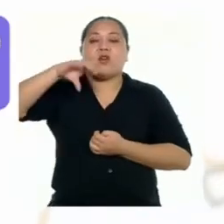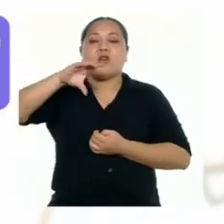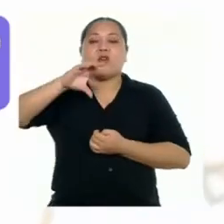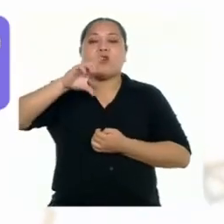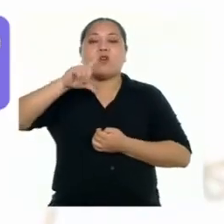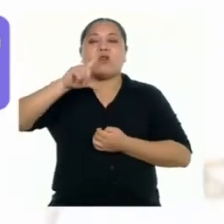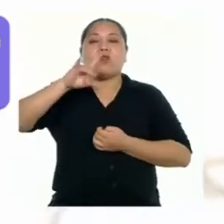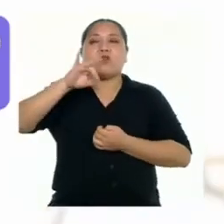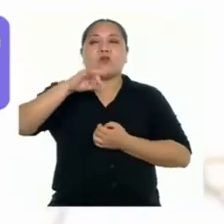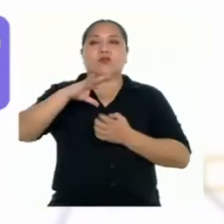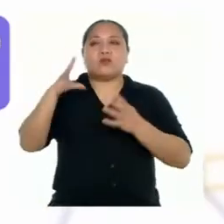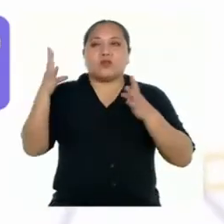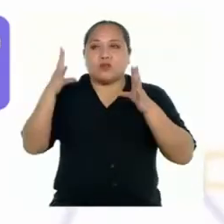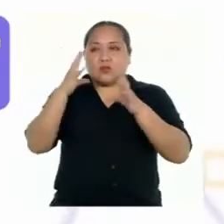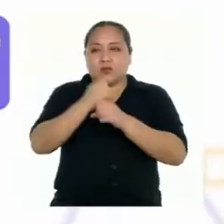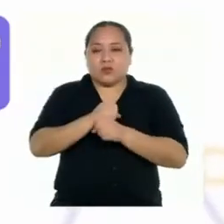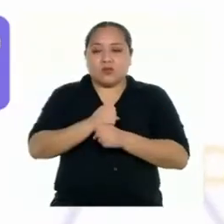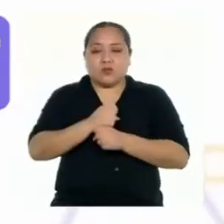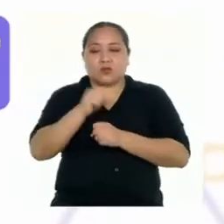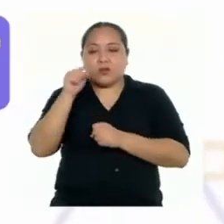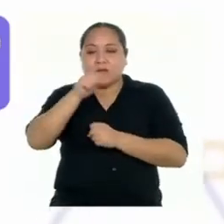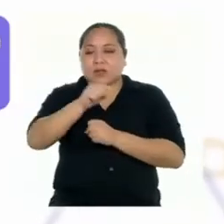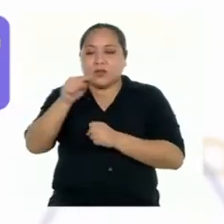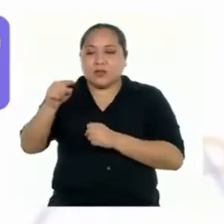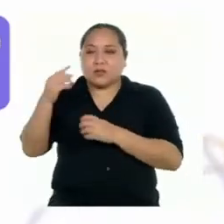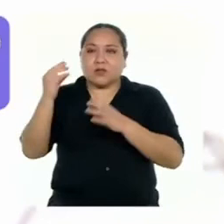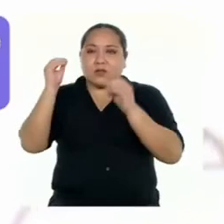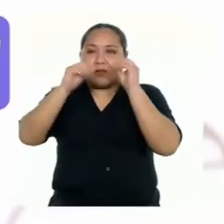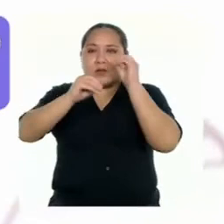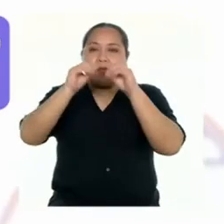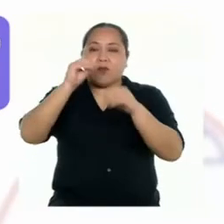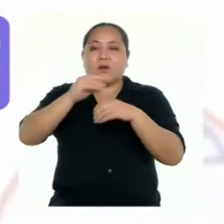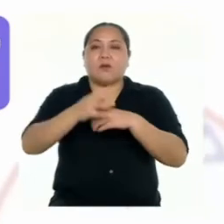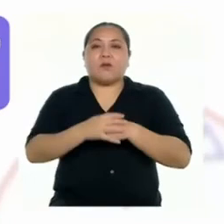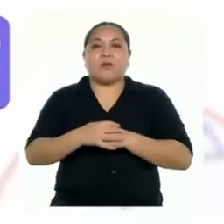debe colocar un resumen de las ideas desarrolladas.